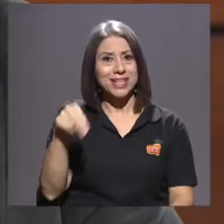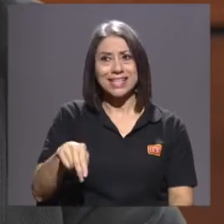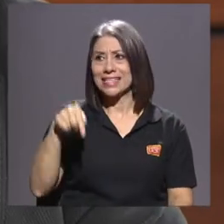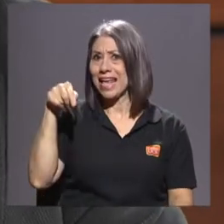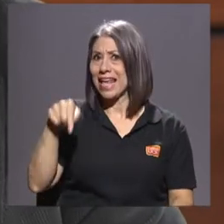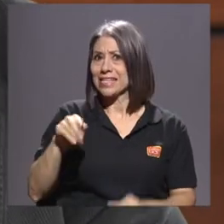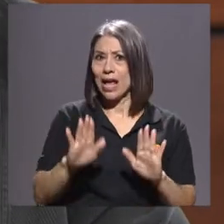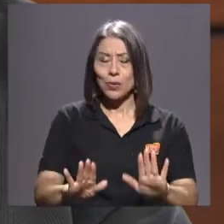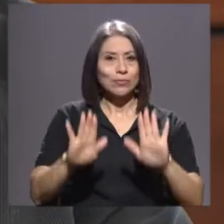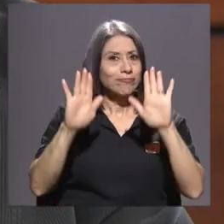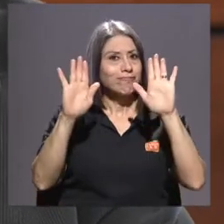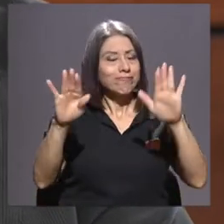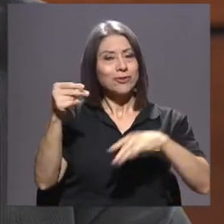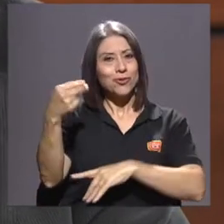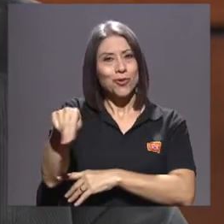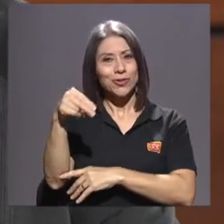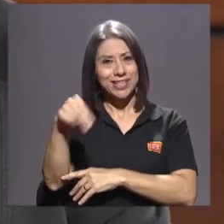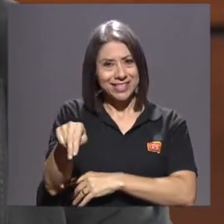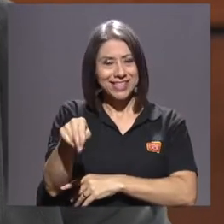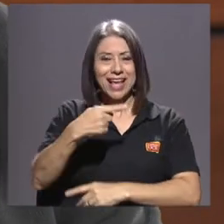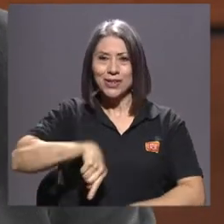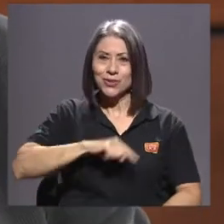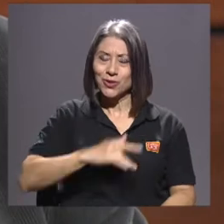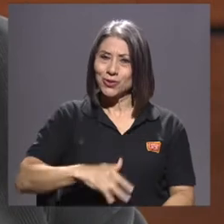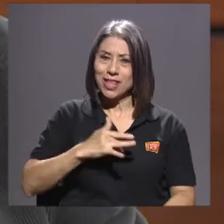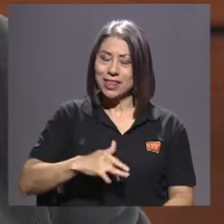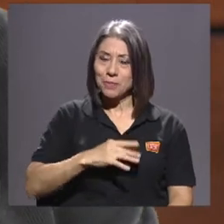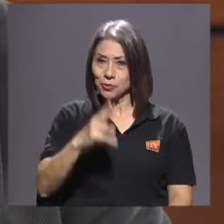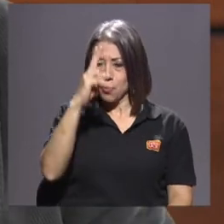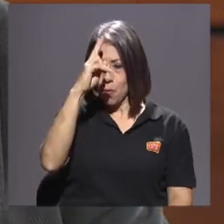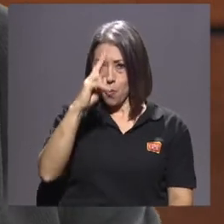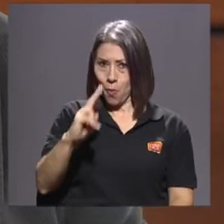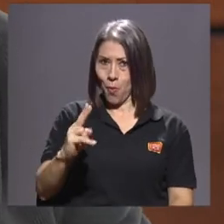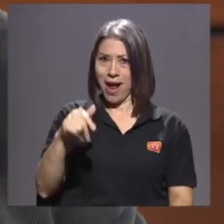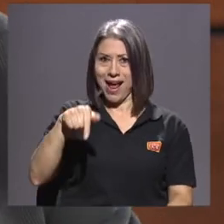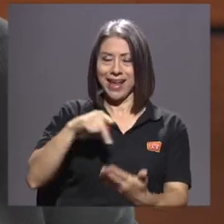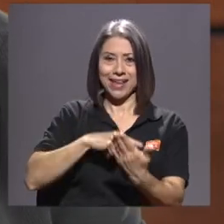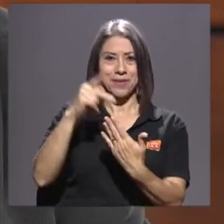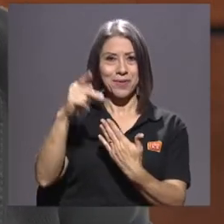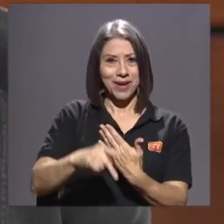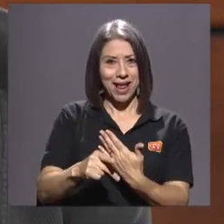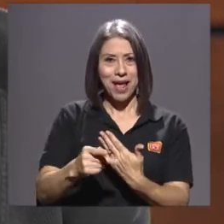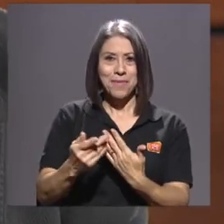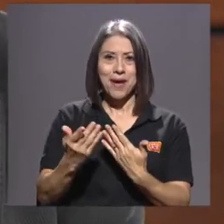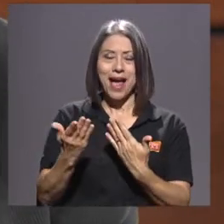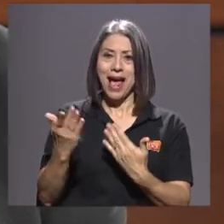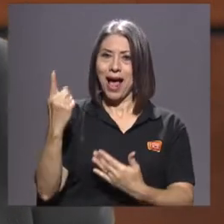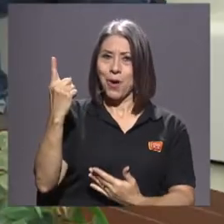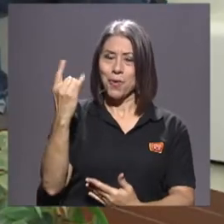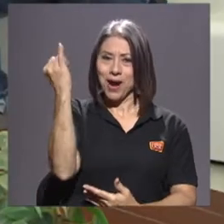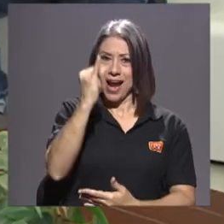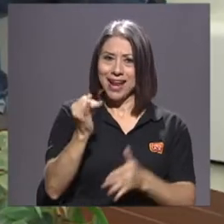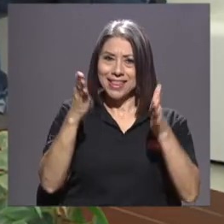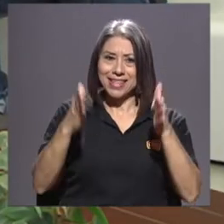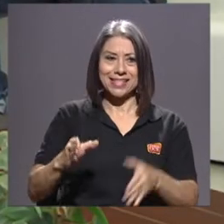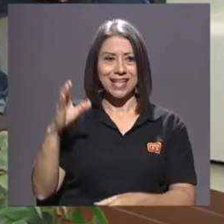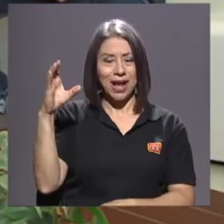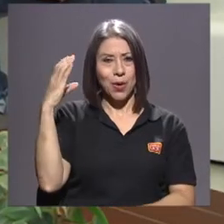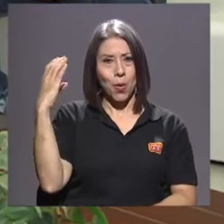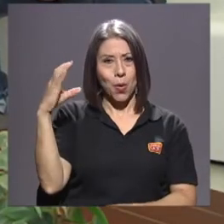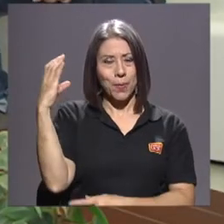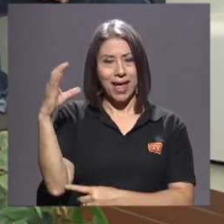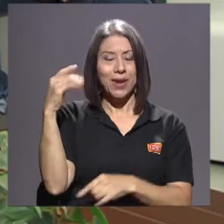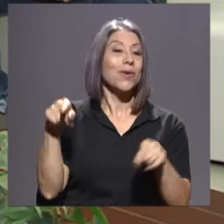una grandiosa noticia y nos sentimos muy honrados de poder tener en el programa a un artista colombiano,